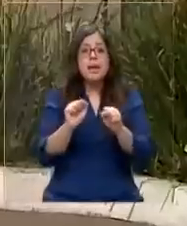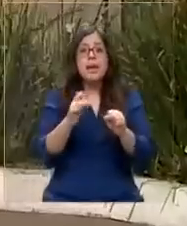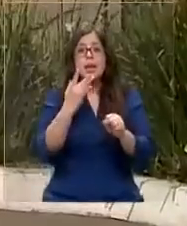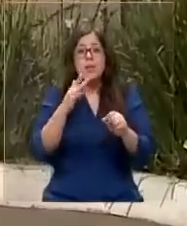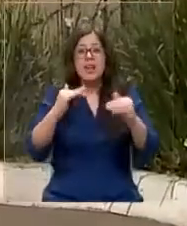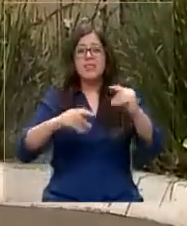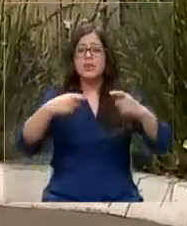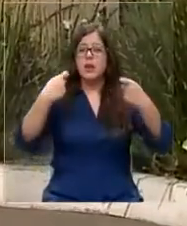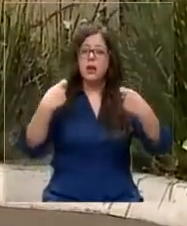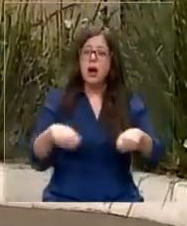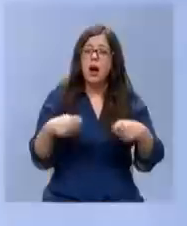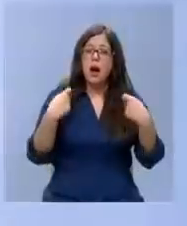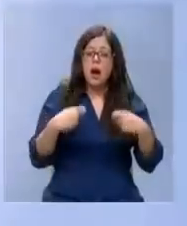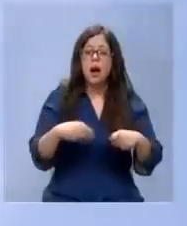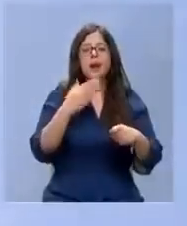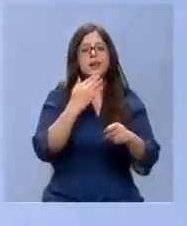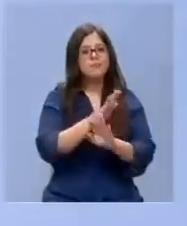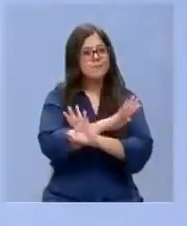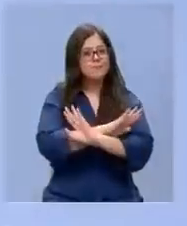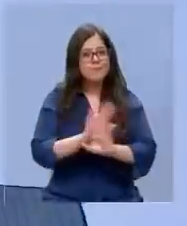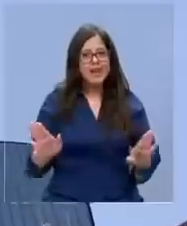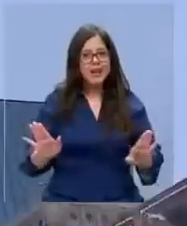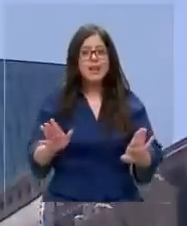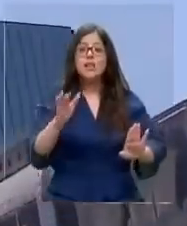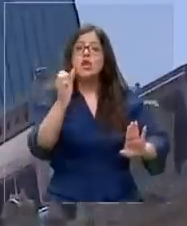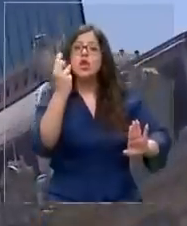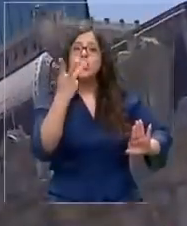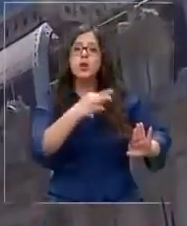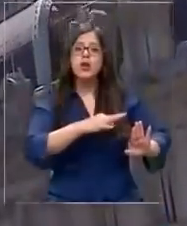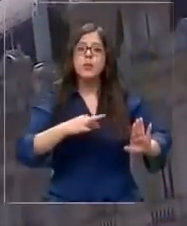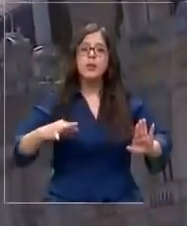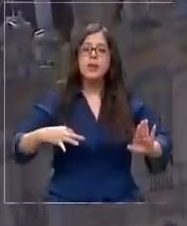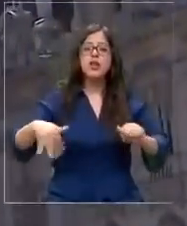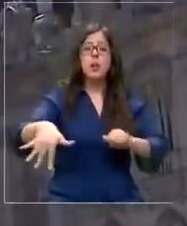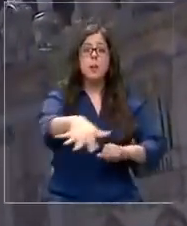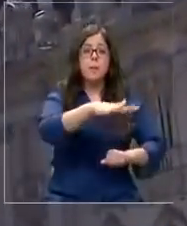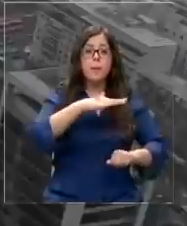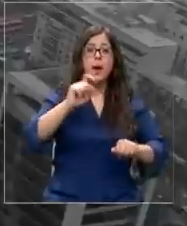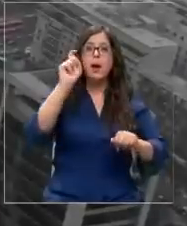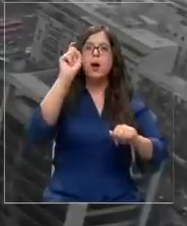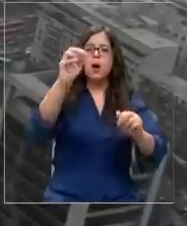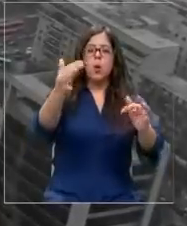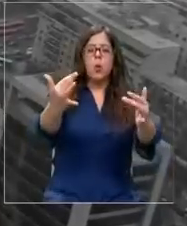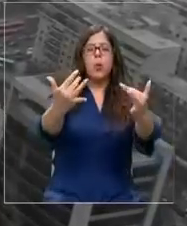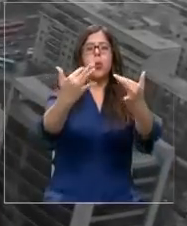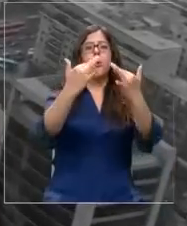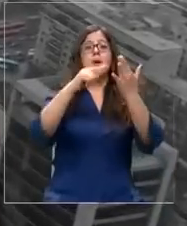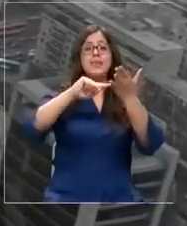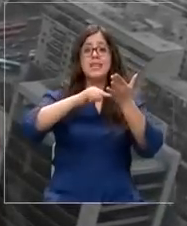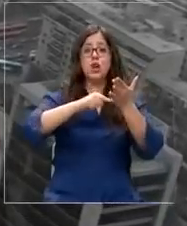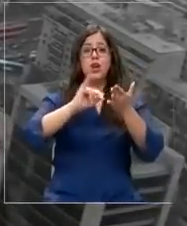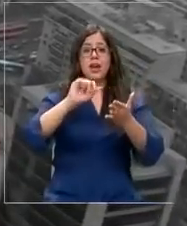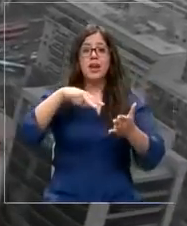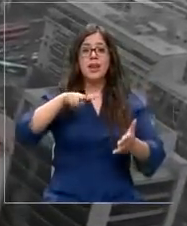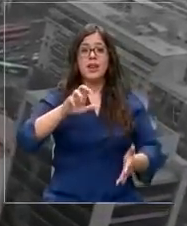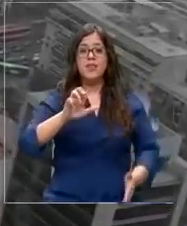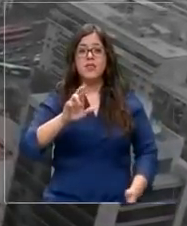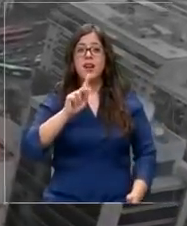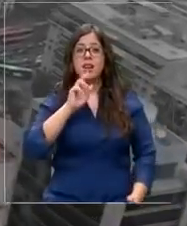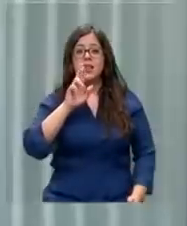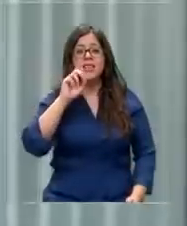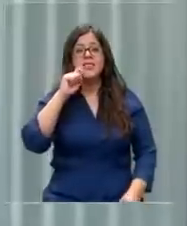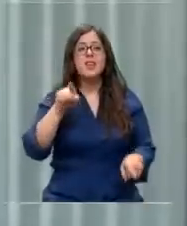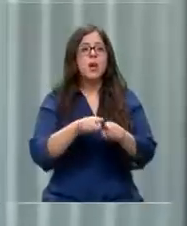son muy gastadores también llegó a su fin. Según cifras del Ministerio del Medio Ambiente, el aire acondicionado con tecnología Inverter, es decir, que